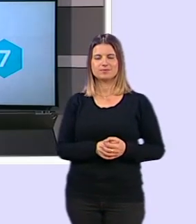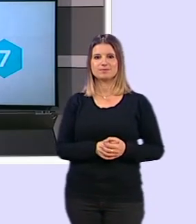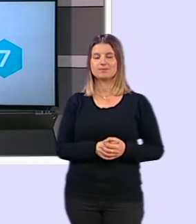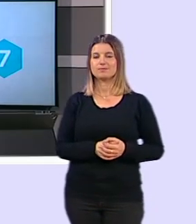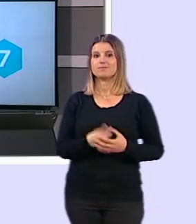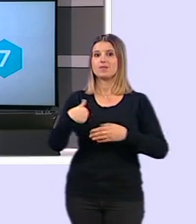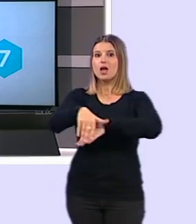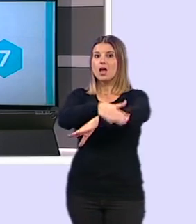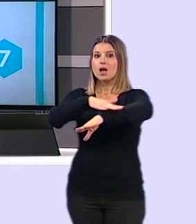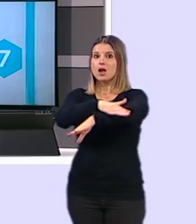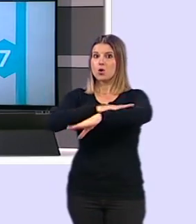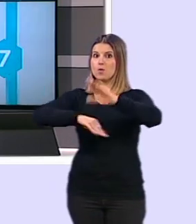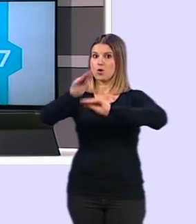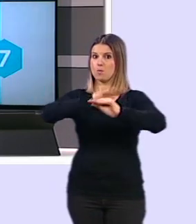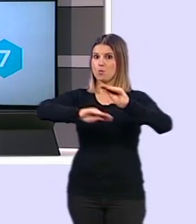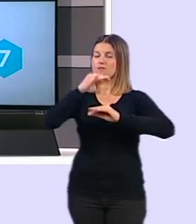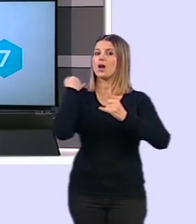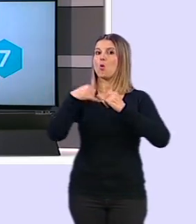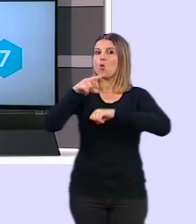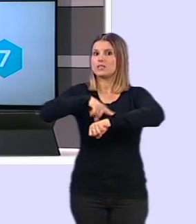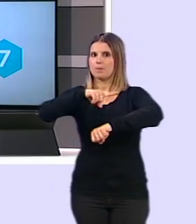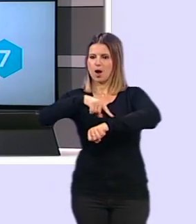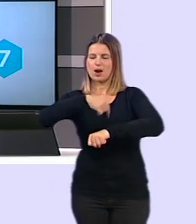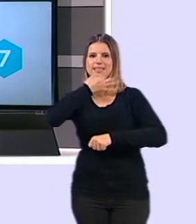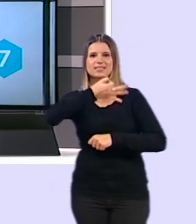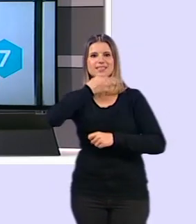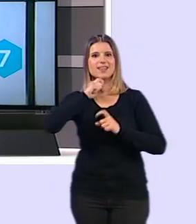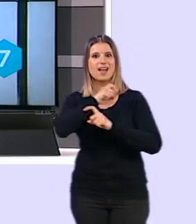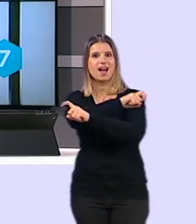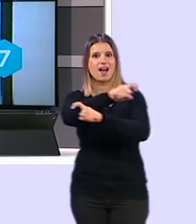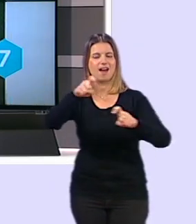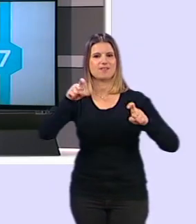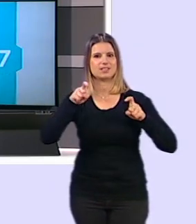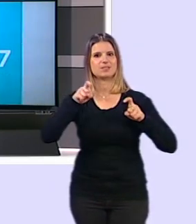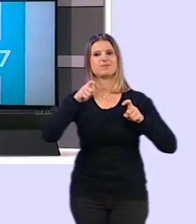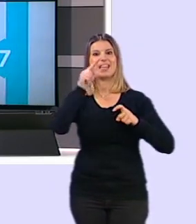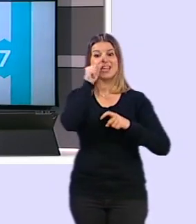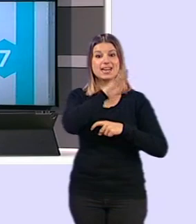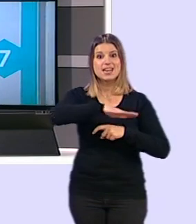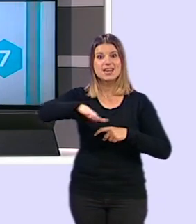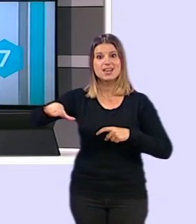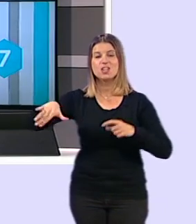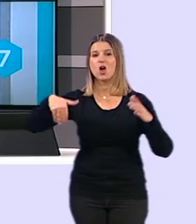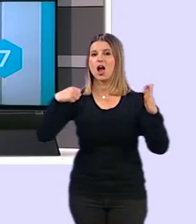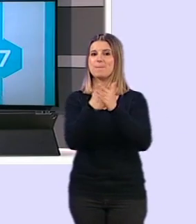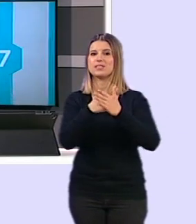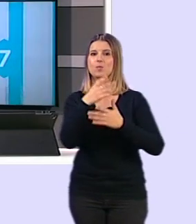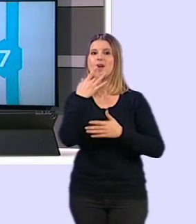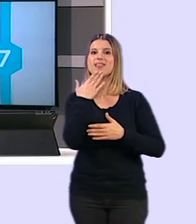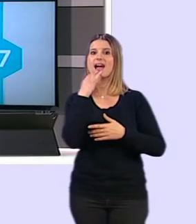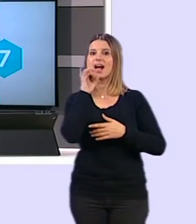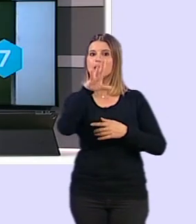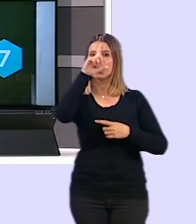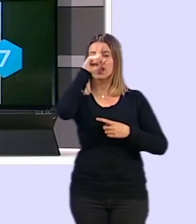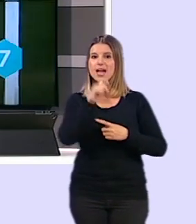Y el gobierno ha rectificado a última hora, eso sí, de esta tarde y ha anunciado que dejará salir a los niños de hasta 14 años a